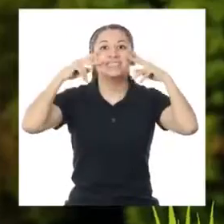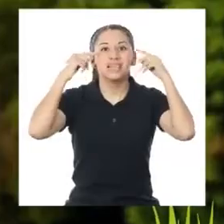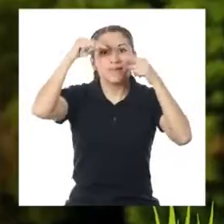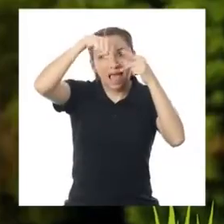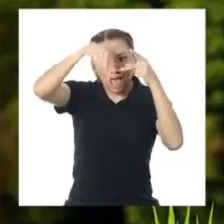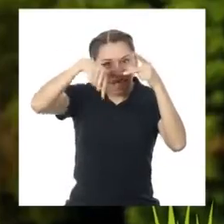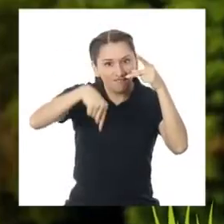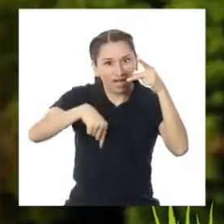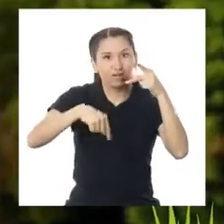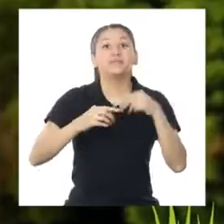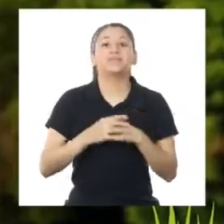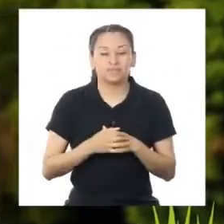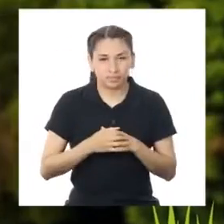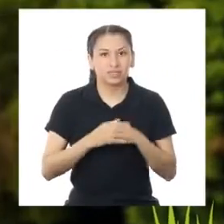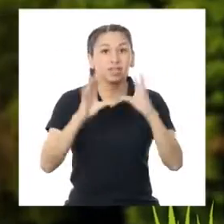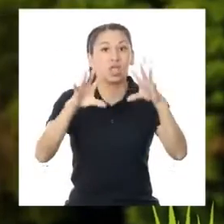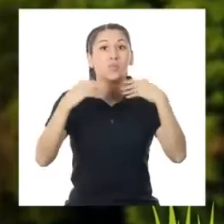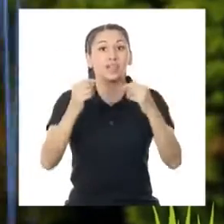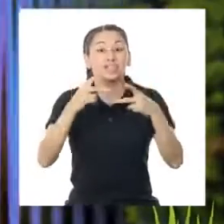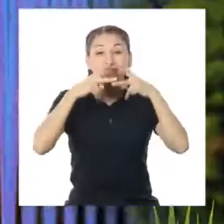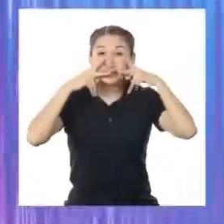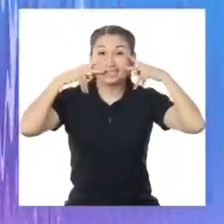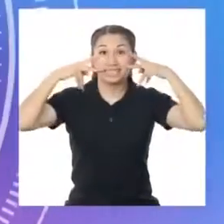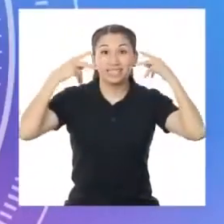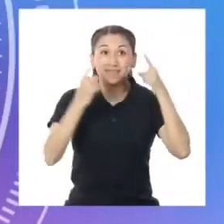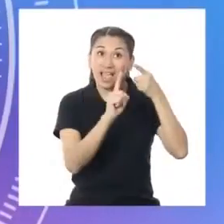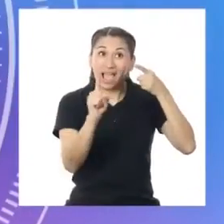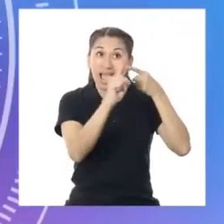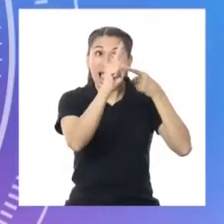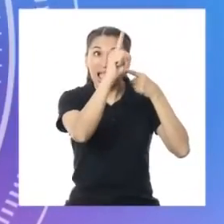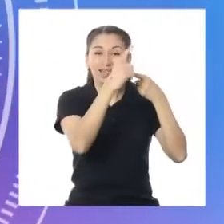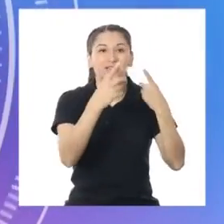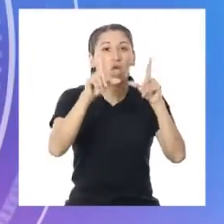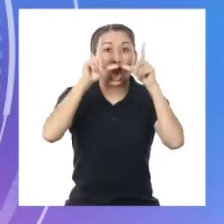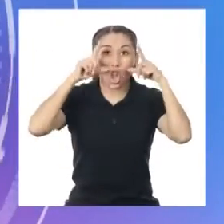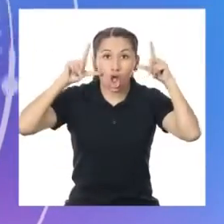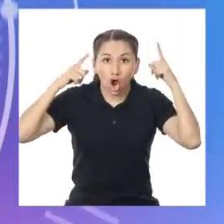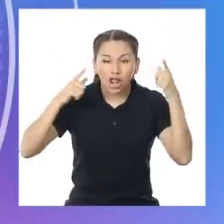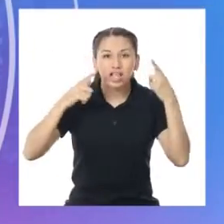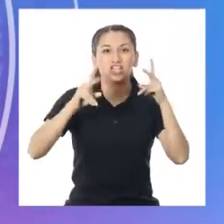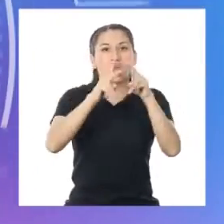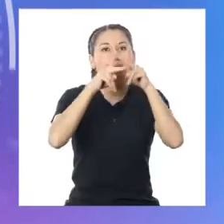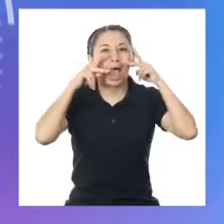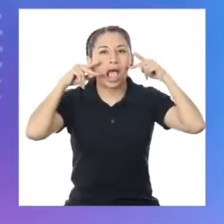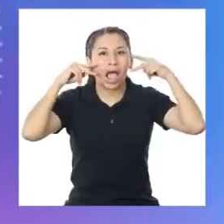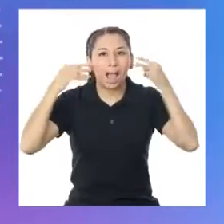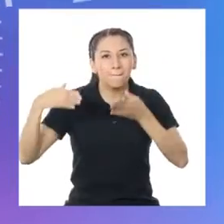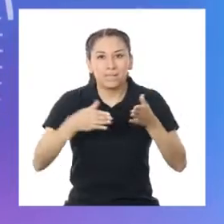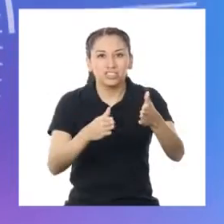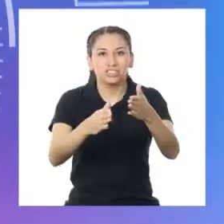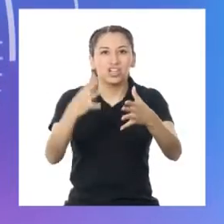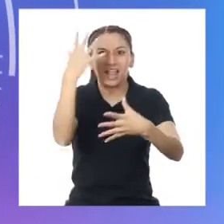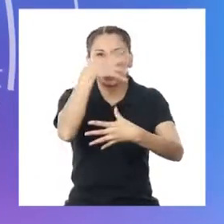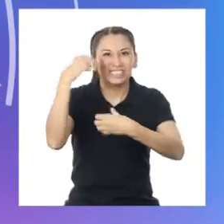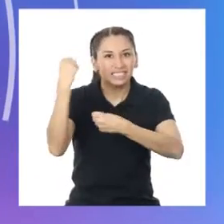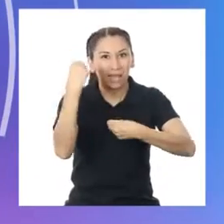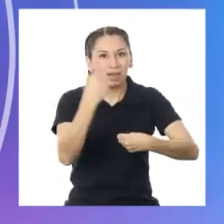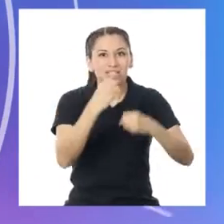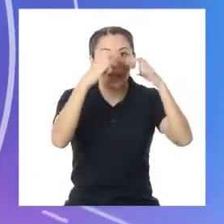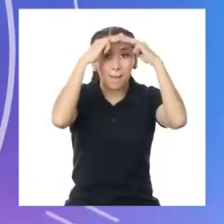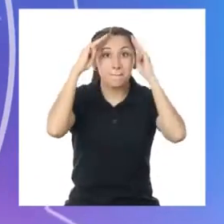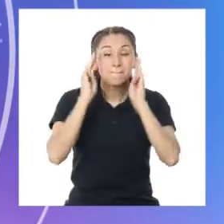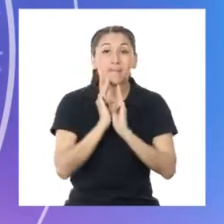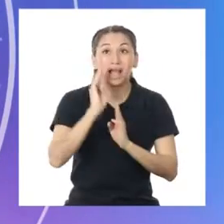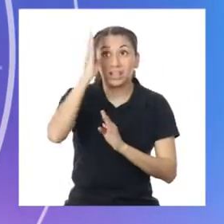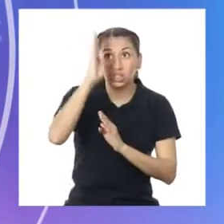¡Sí! Es que la selva alta, como en Loreto, Amazonas, San Martín o Madre de Dios,